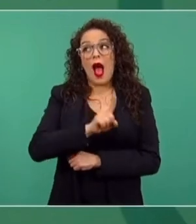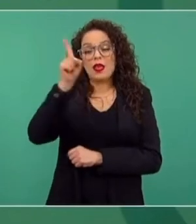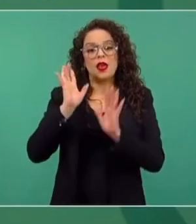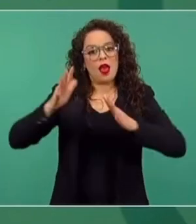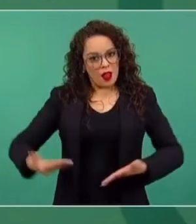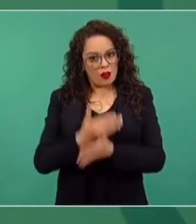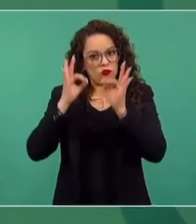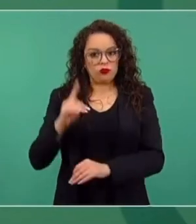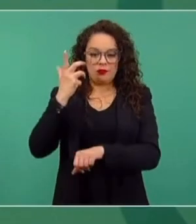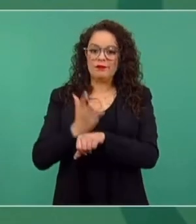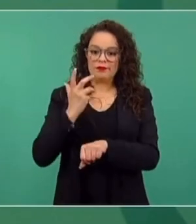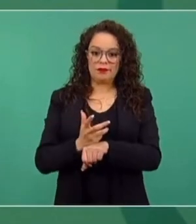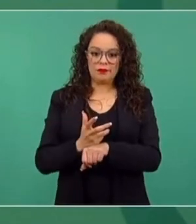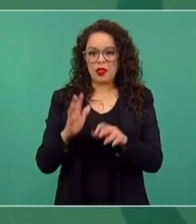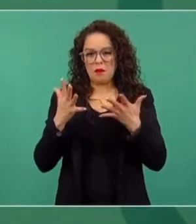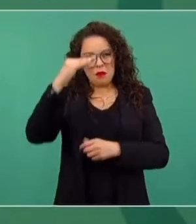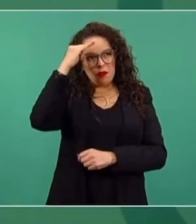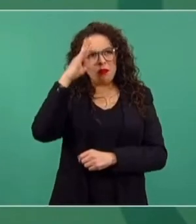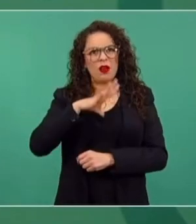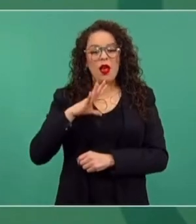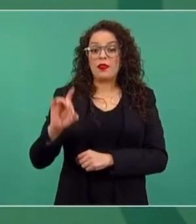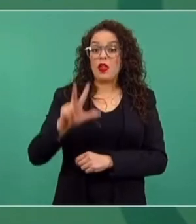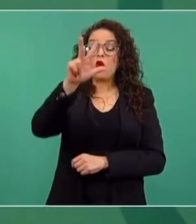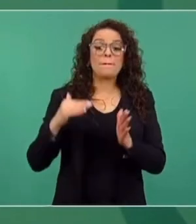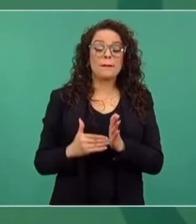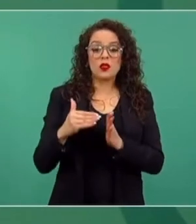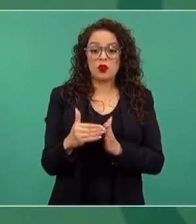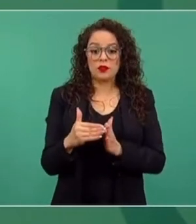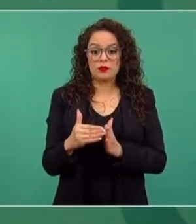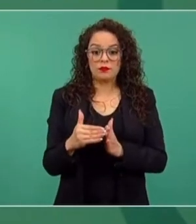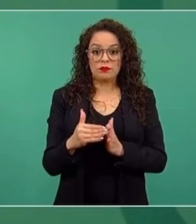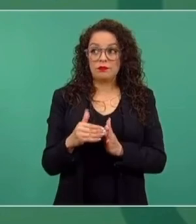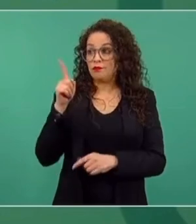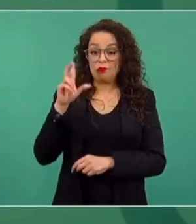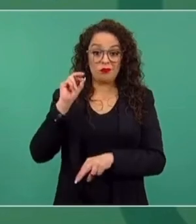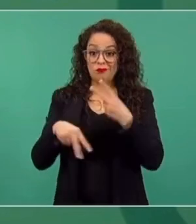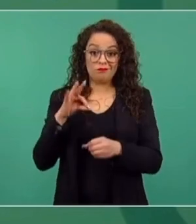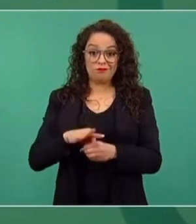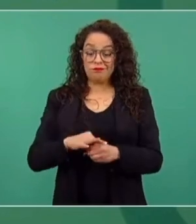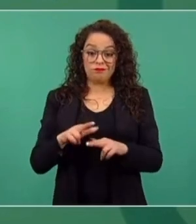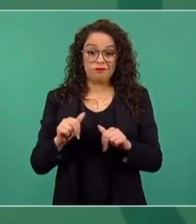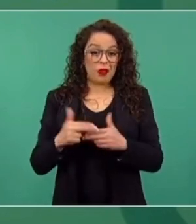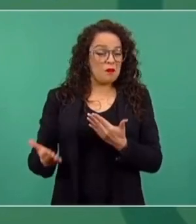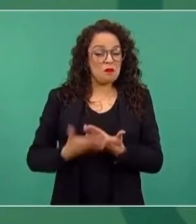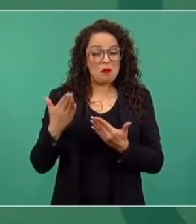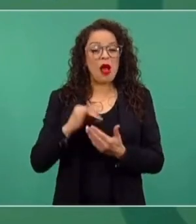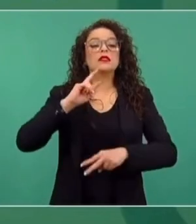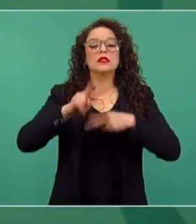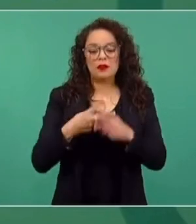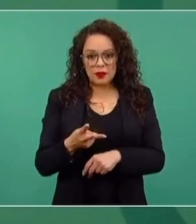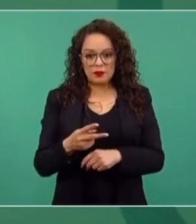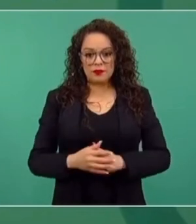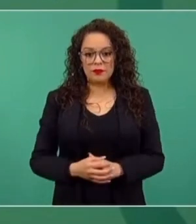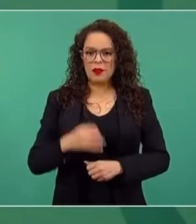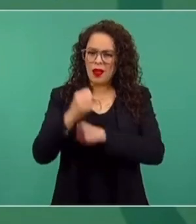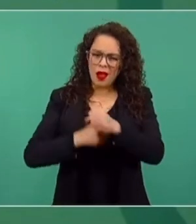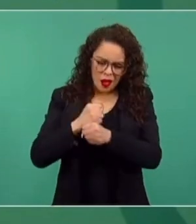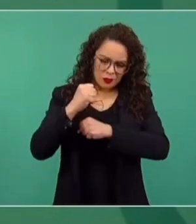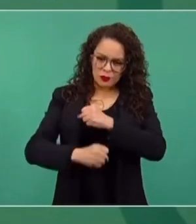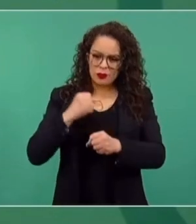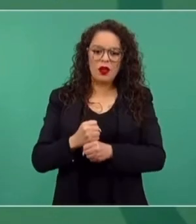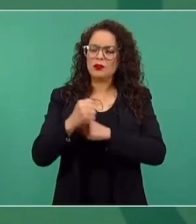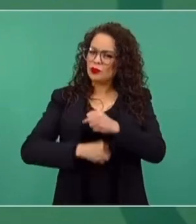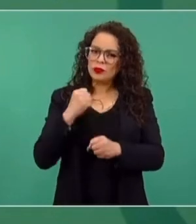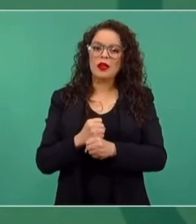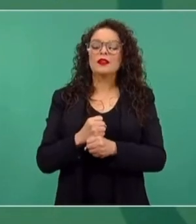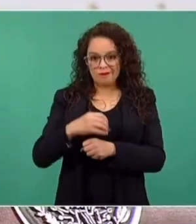nacieron en Estados Unidos. Se calcula que son 38 millones y no votan, son muy pocos los que votan. Ya durante años se intentado